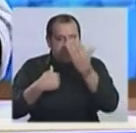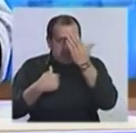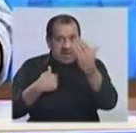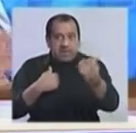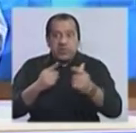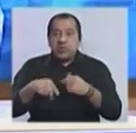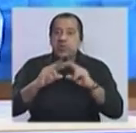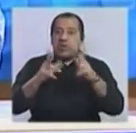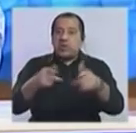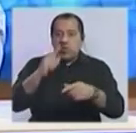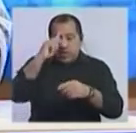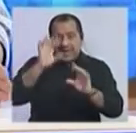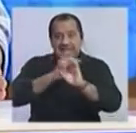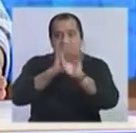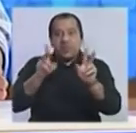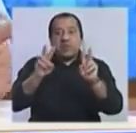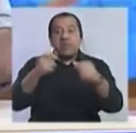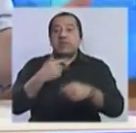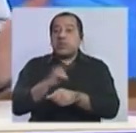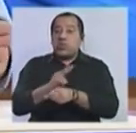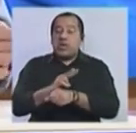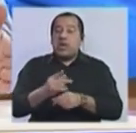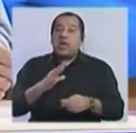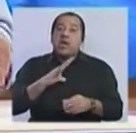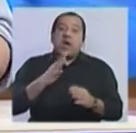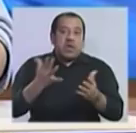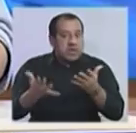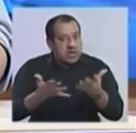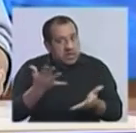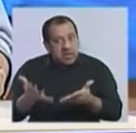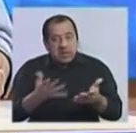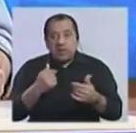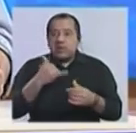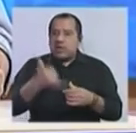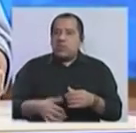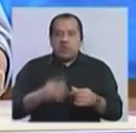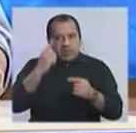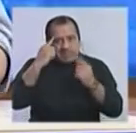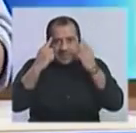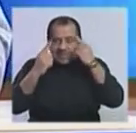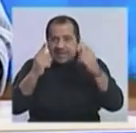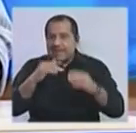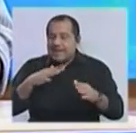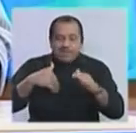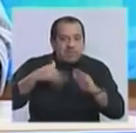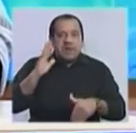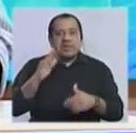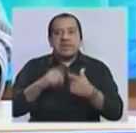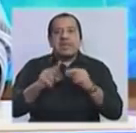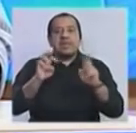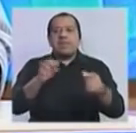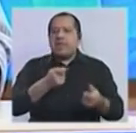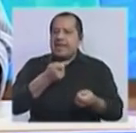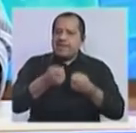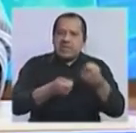dar señales más claras en materia de seguridad, pero es algo que tenemos que ser todavía más contundentes en la necesidad de la represión